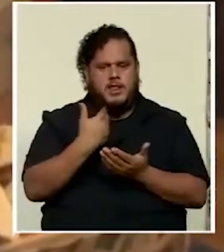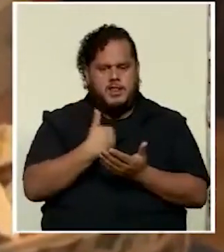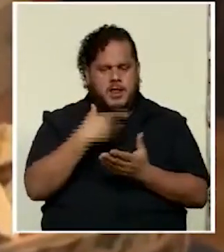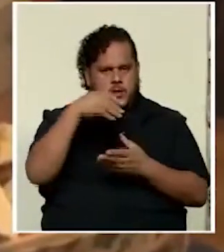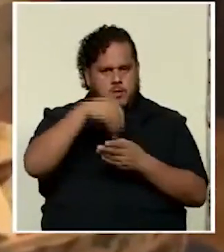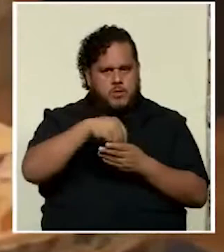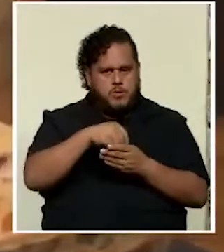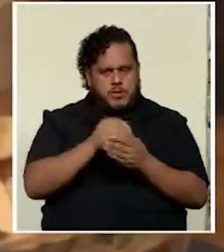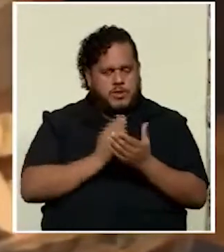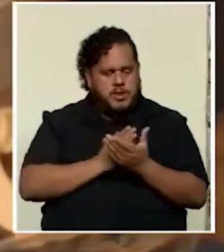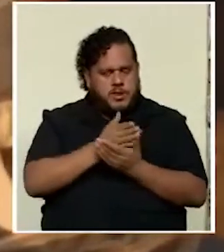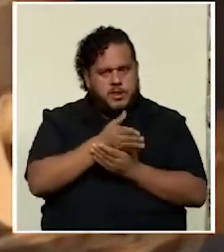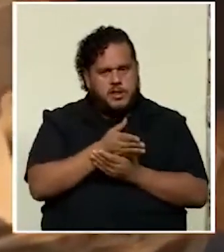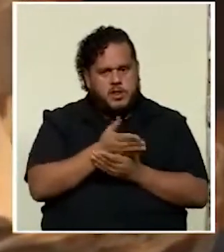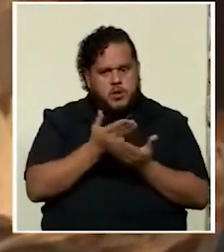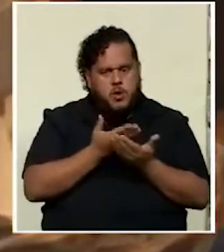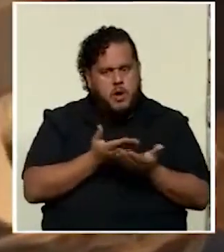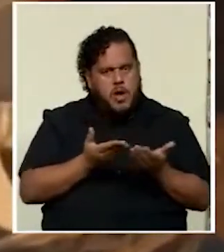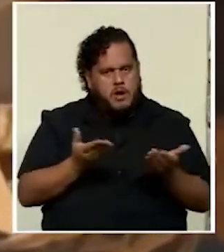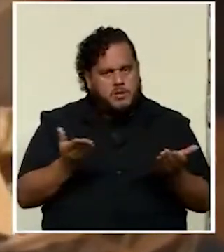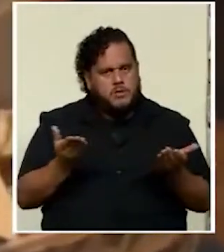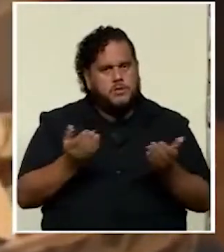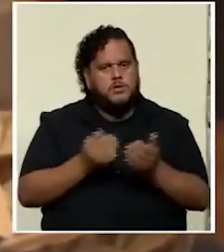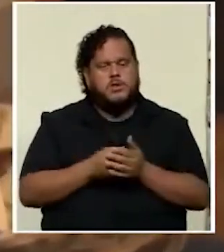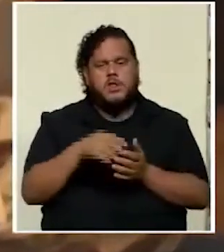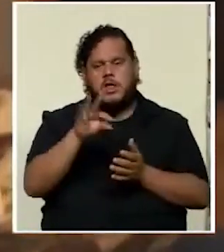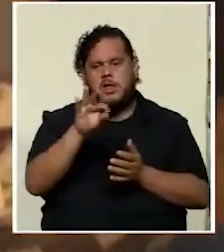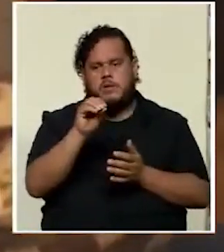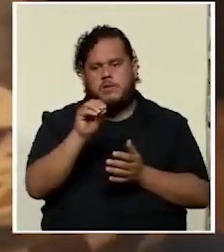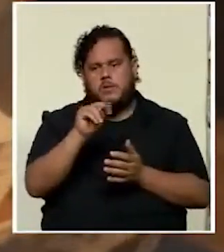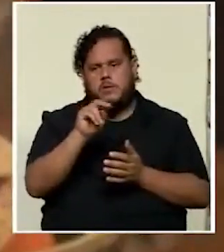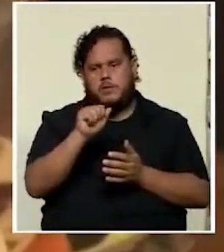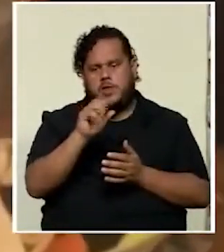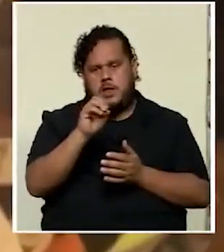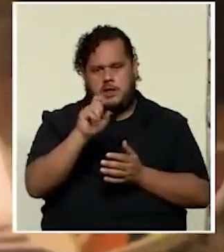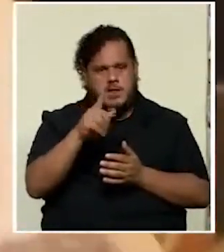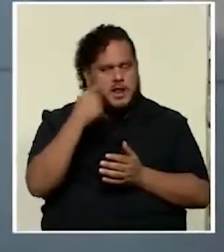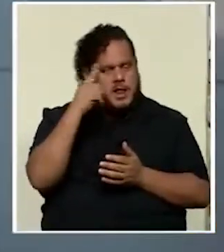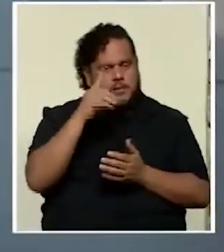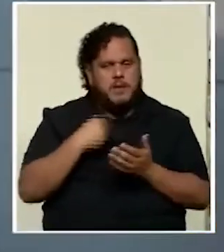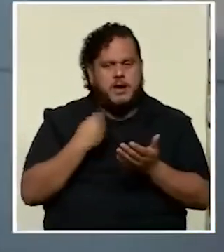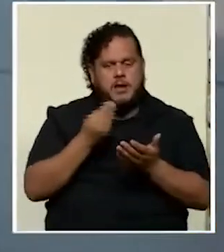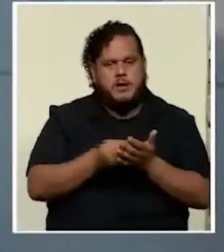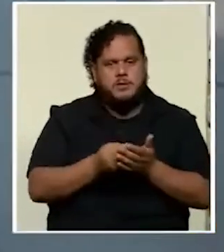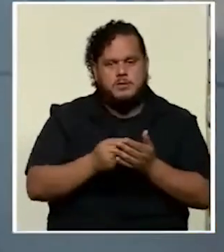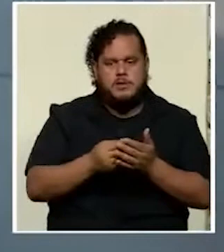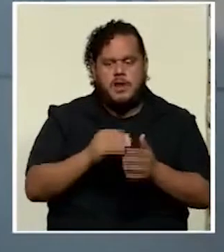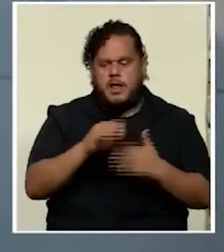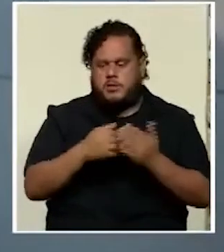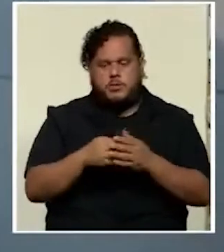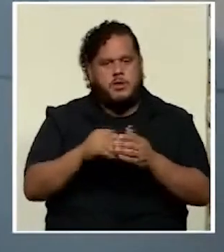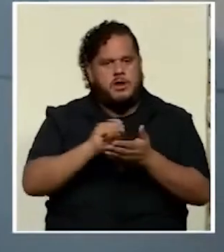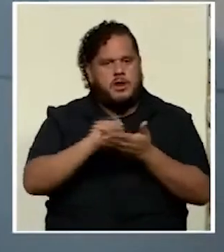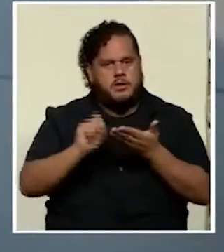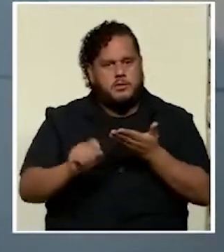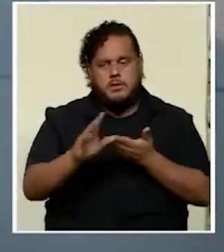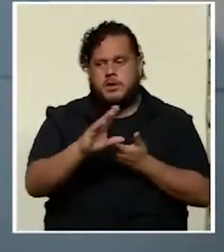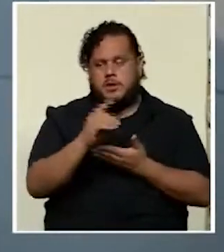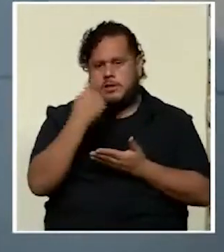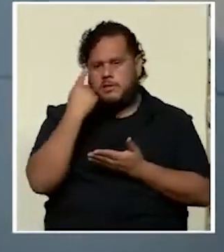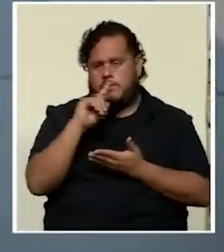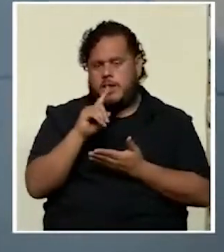acceso a recursos del Fonatel para efectos de equipamiento tanto a las escuelas como para